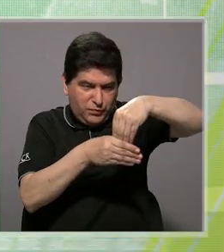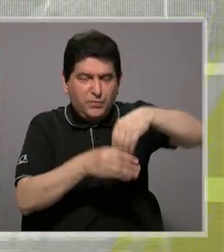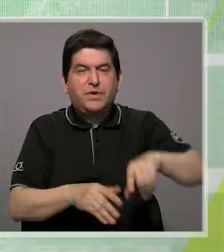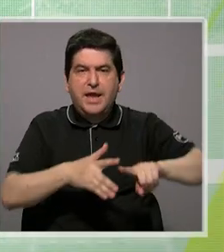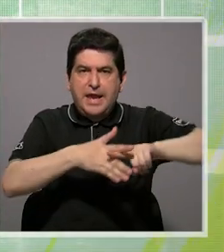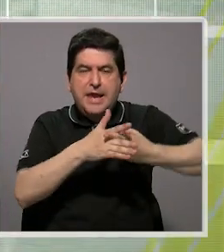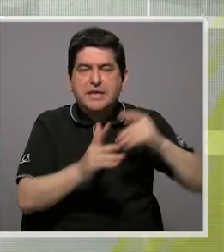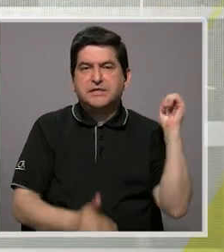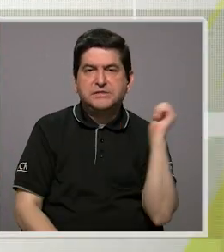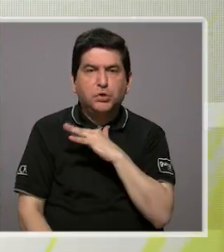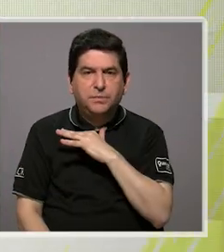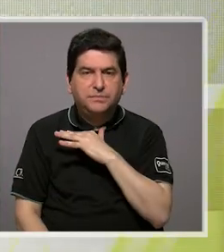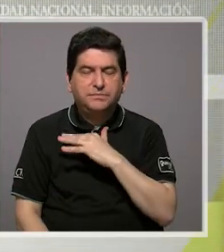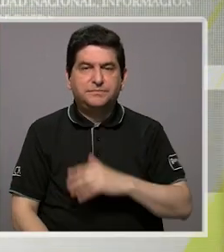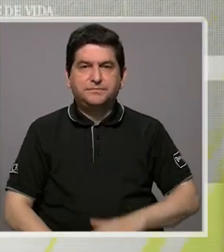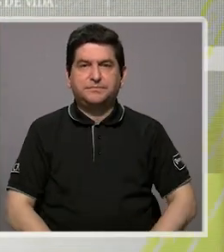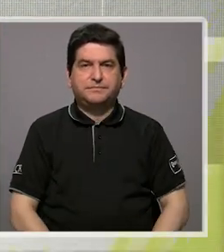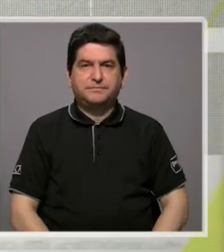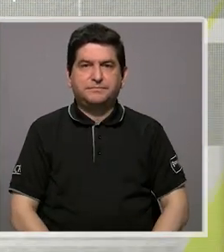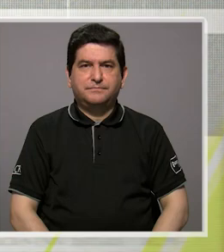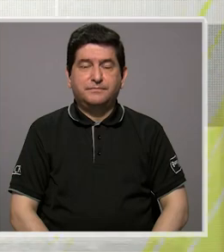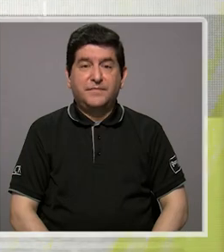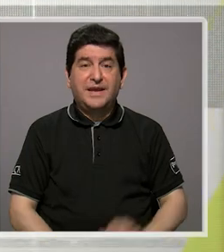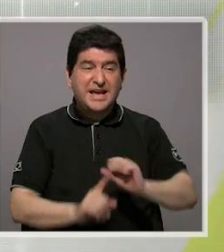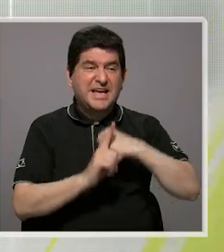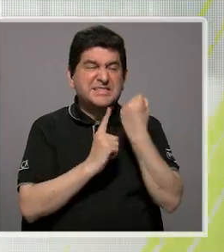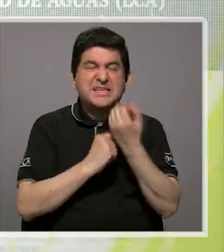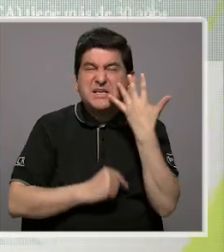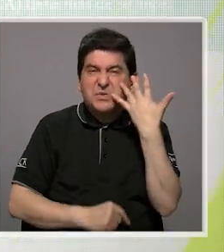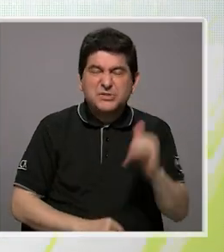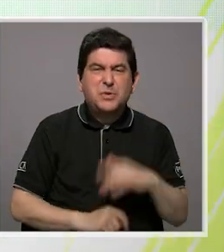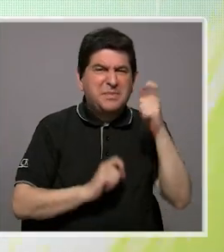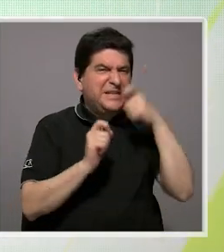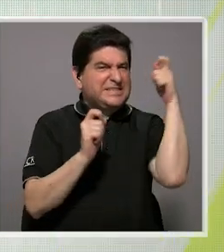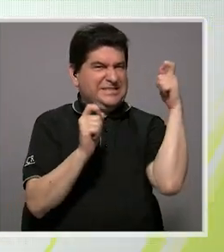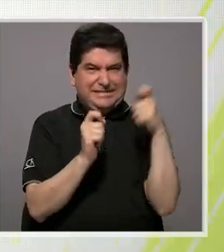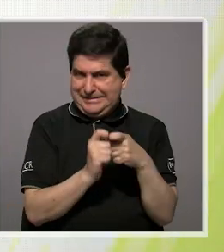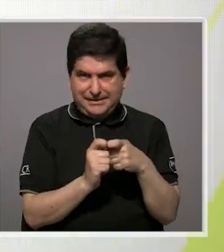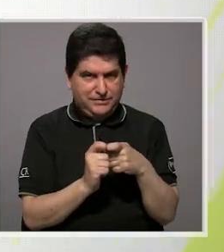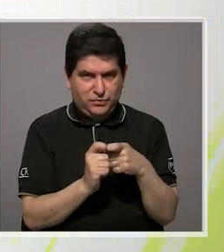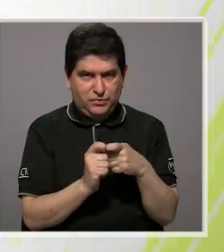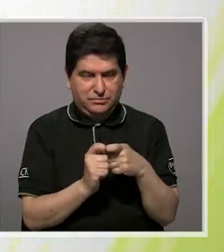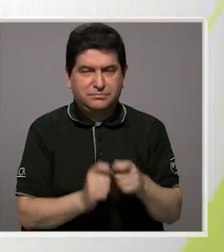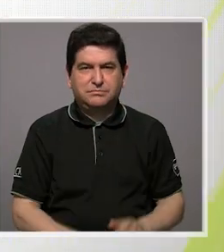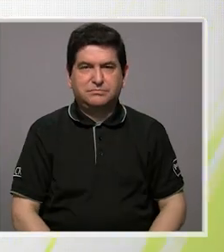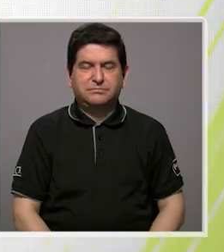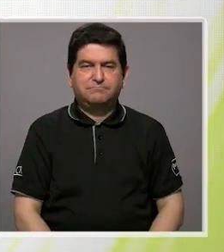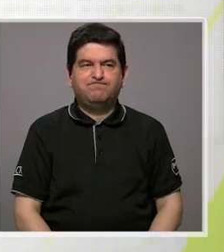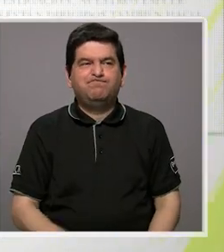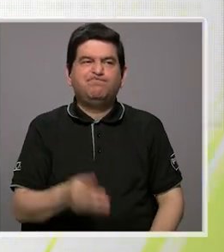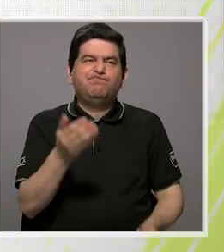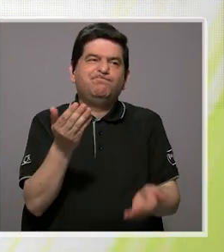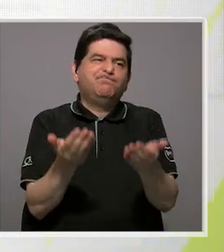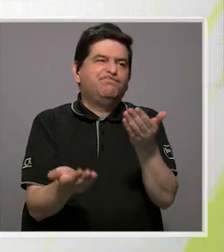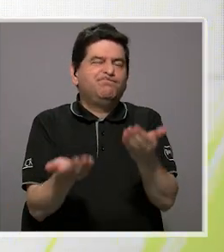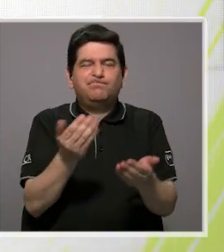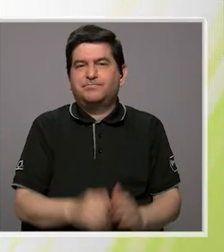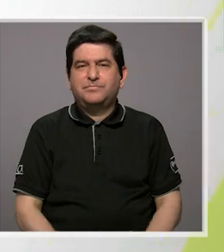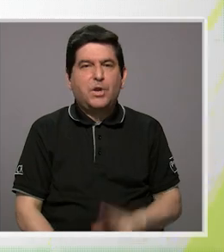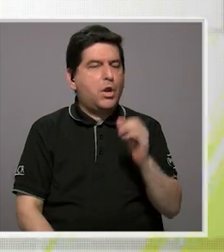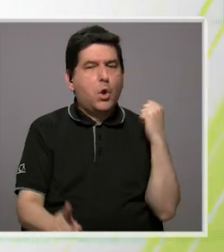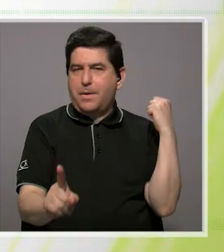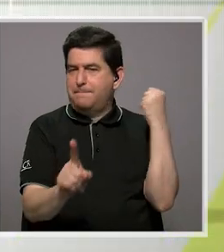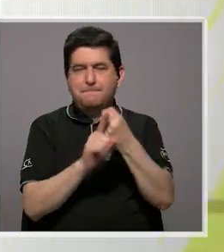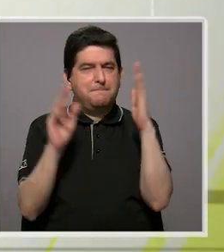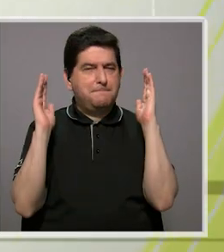el foco de contaminación. Como fue algo pareciera puntual, entonces probablemente no haya